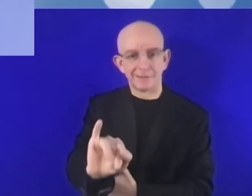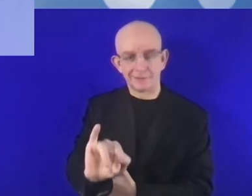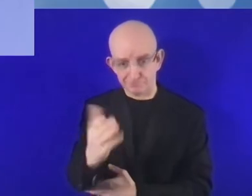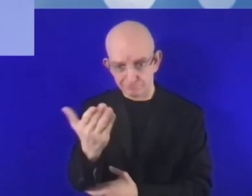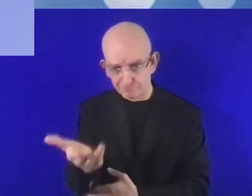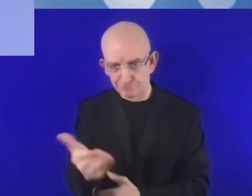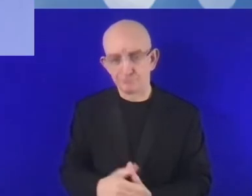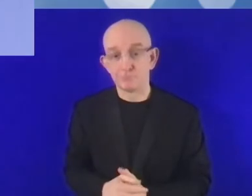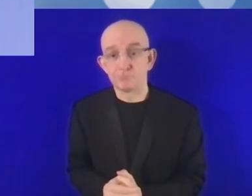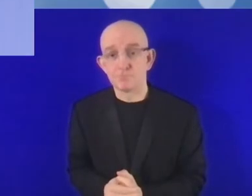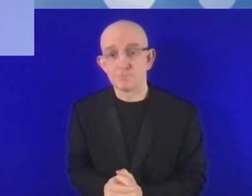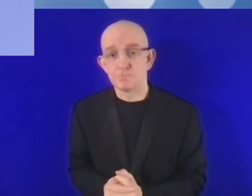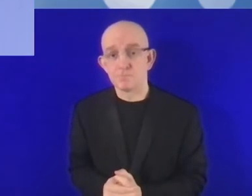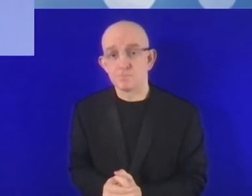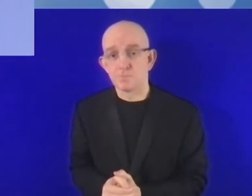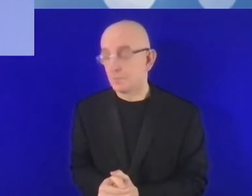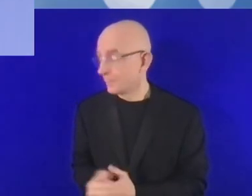pasarme la palabra.